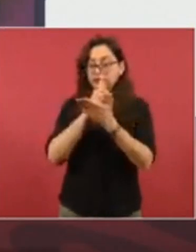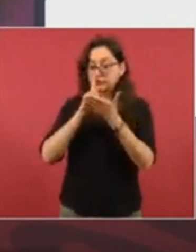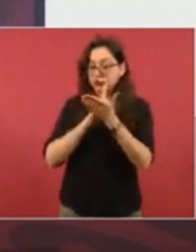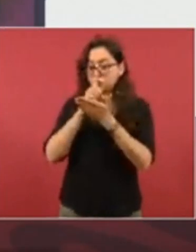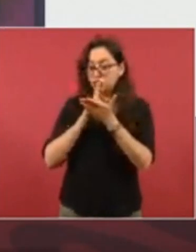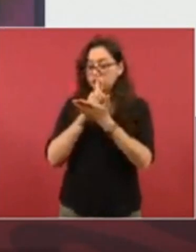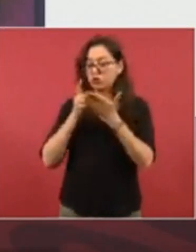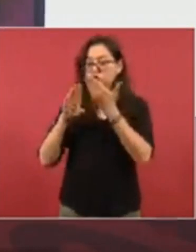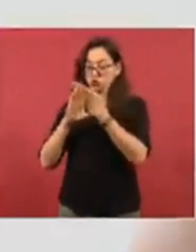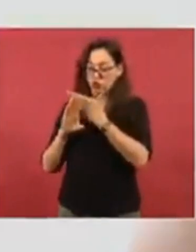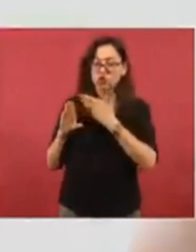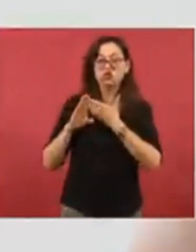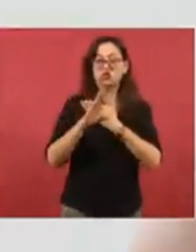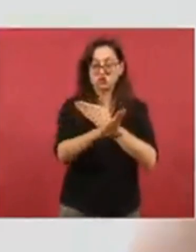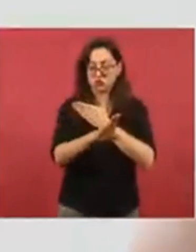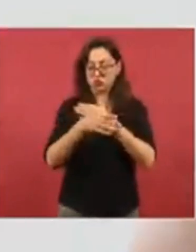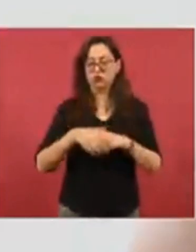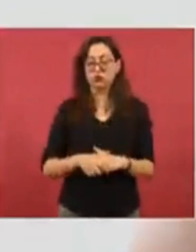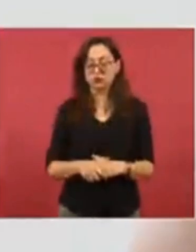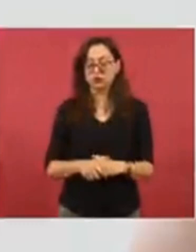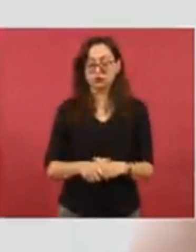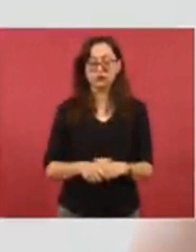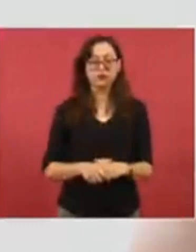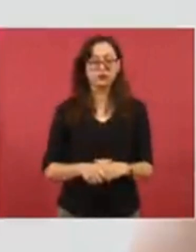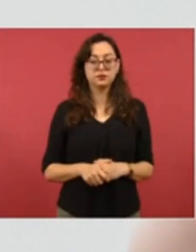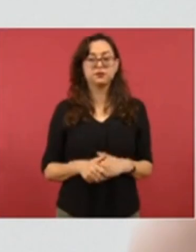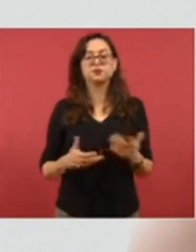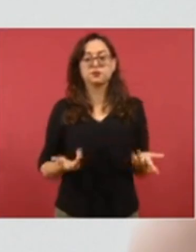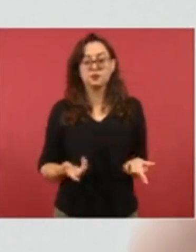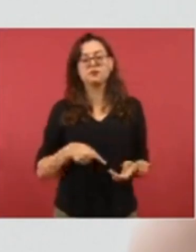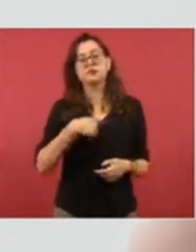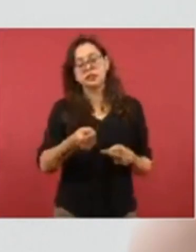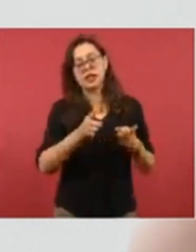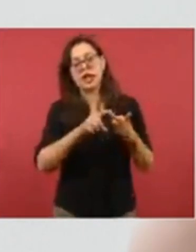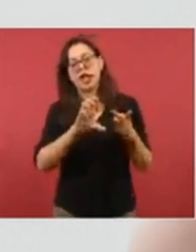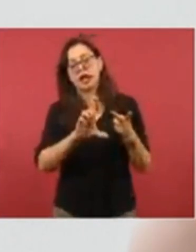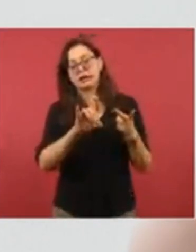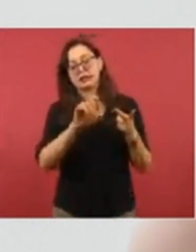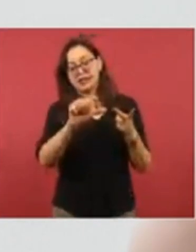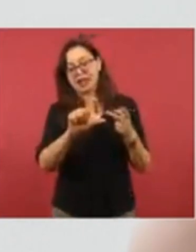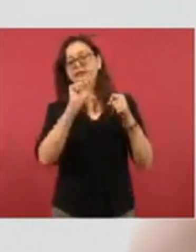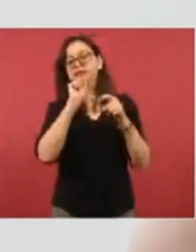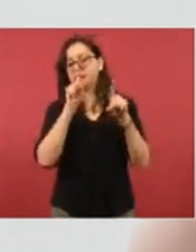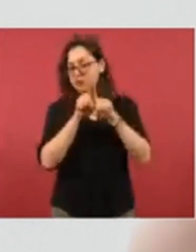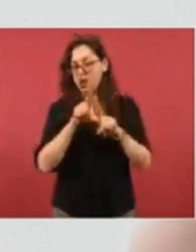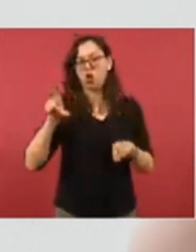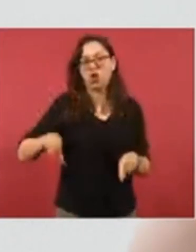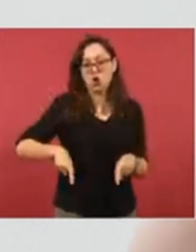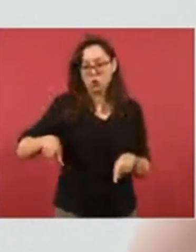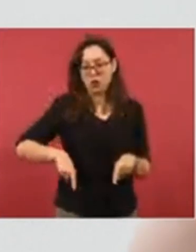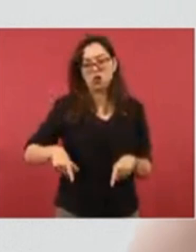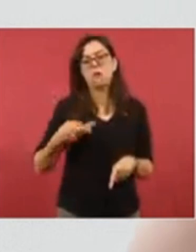una agencia del gobierno de Estados Unidos, como la CIA también es una agencia con otros